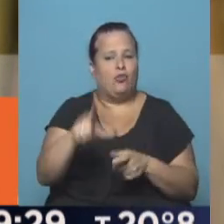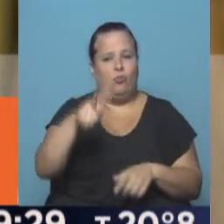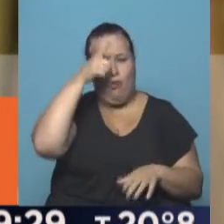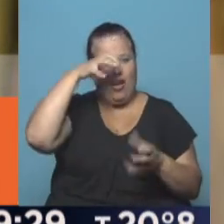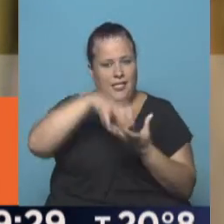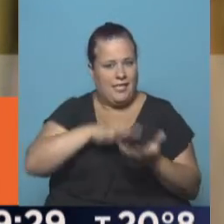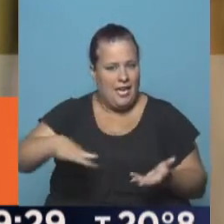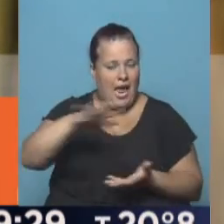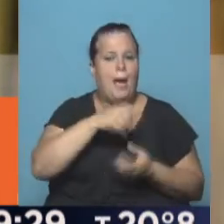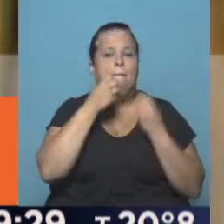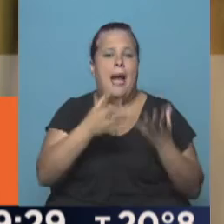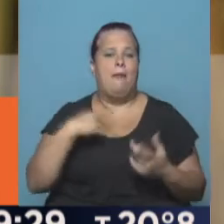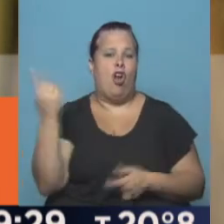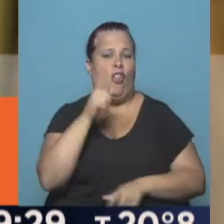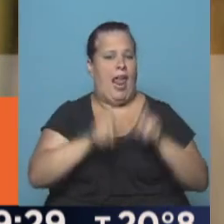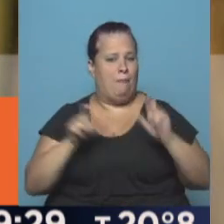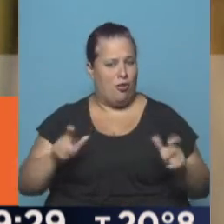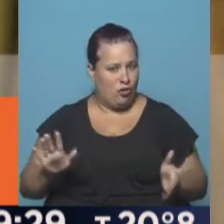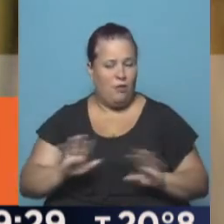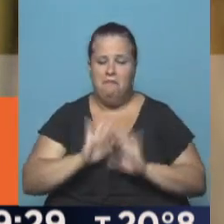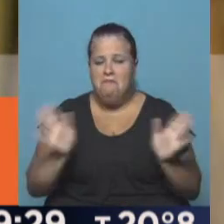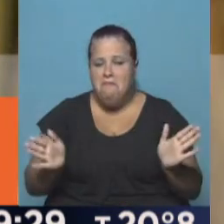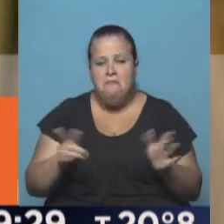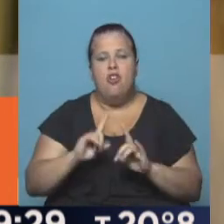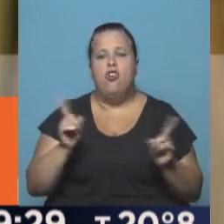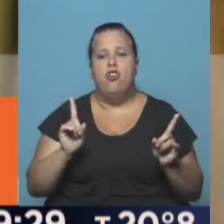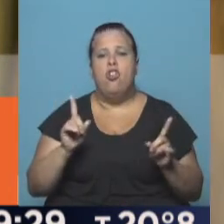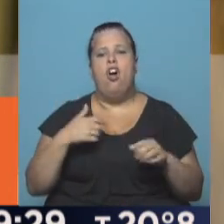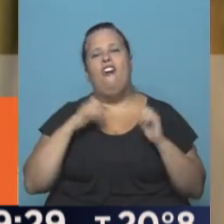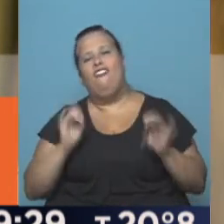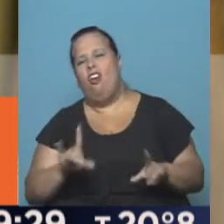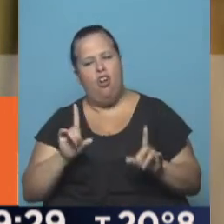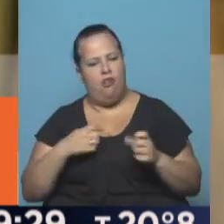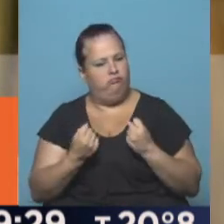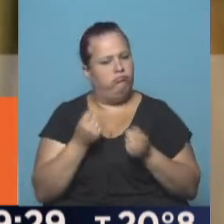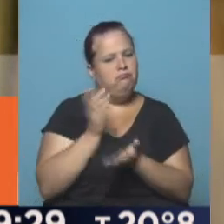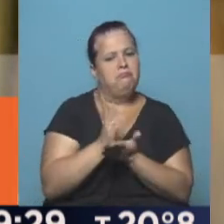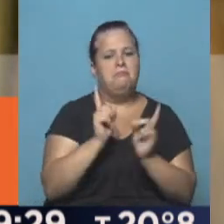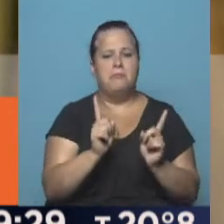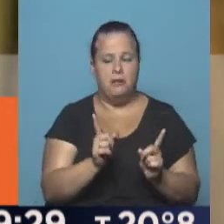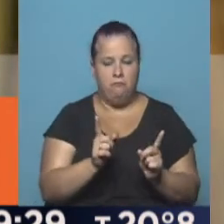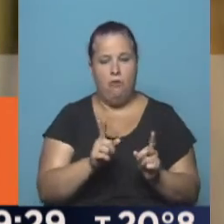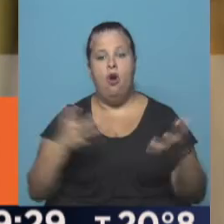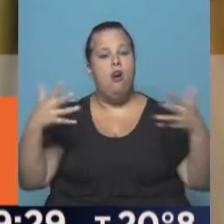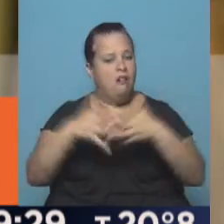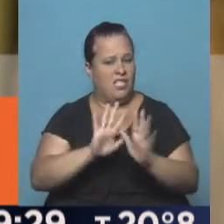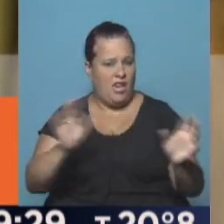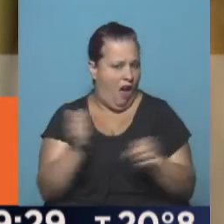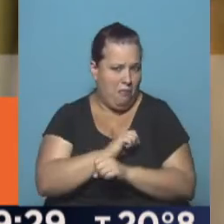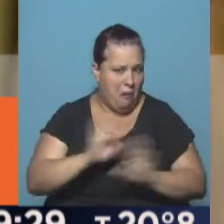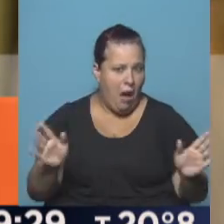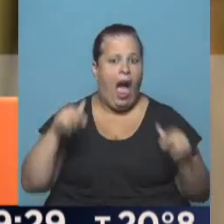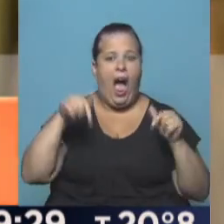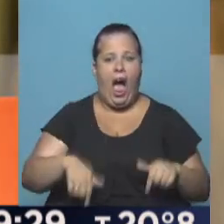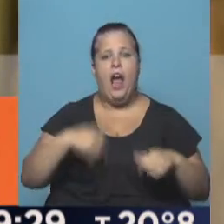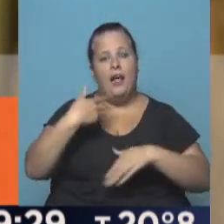policía por el bien de los vecinos. Así que no vamos a aflojar ni un paso en nuestro camino. La unificación ya está concretada. Ahora